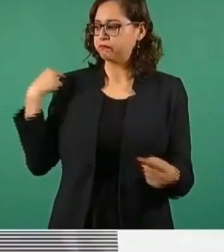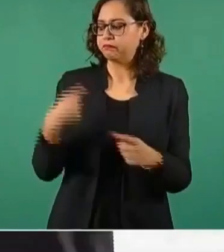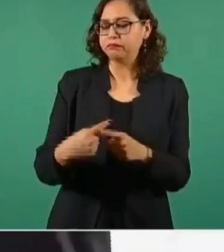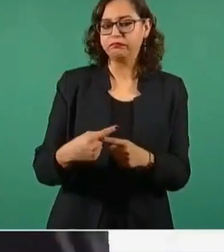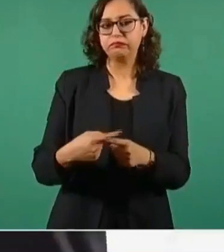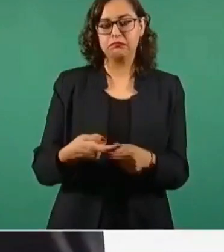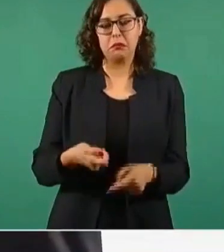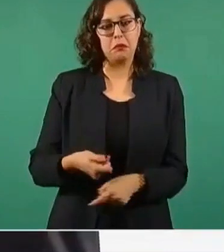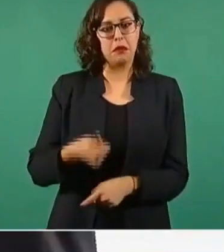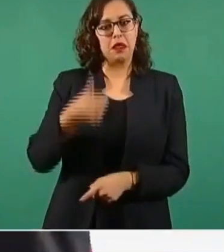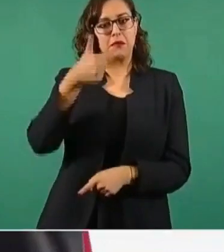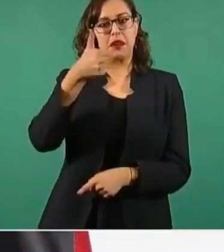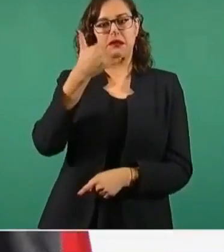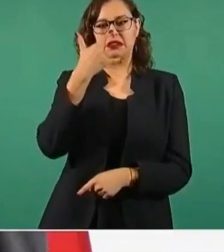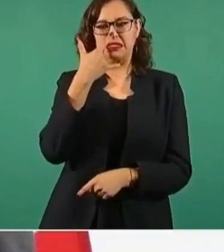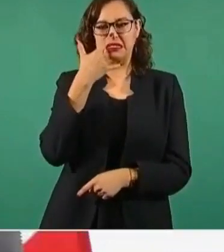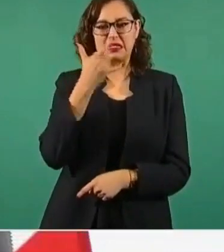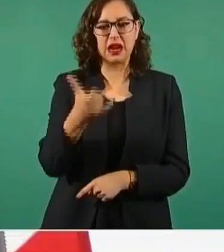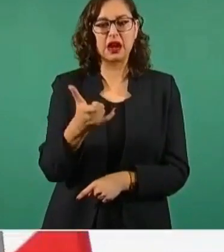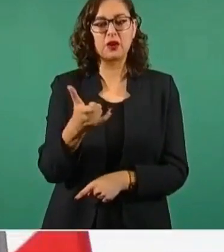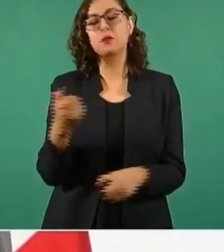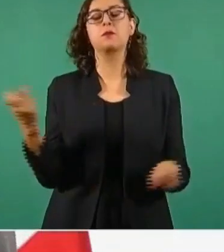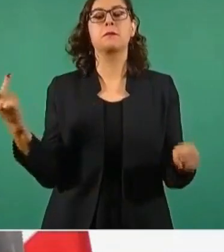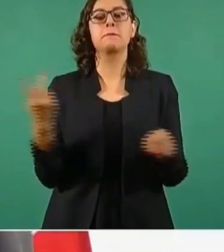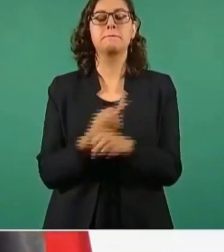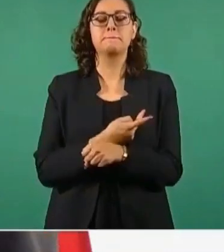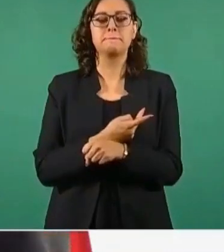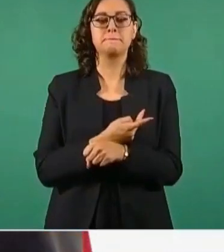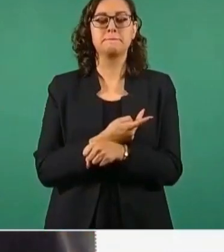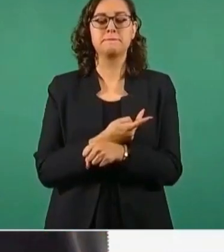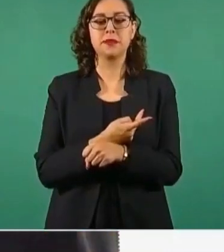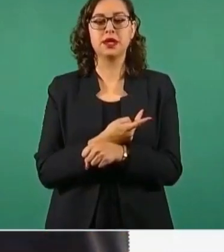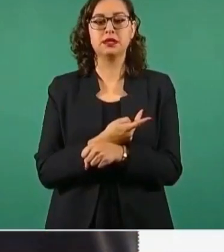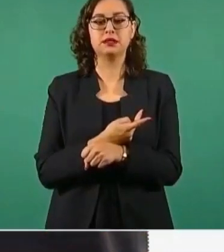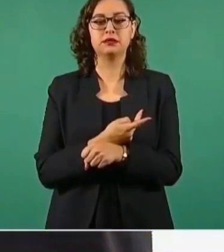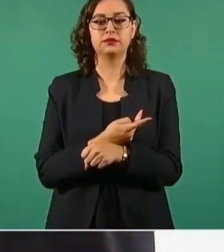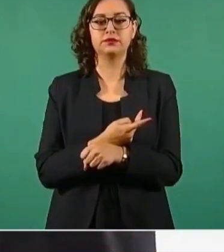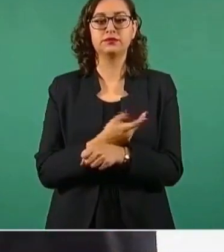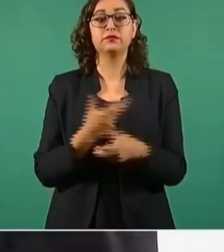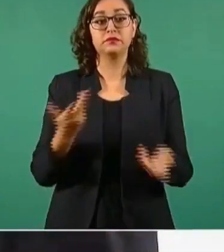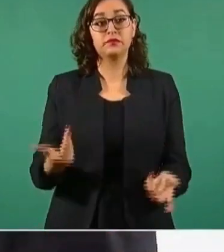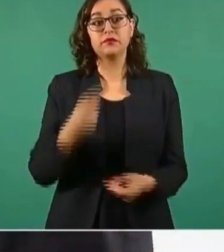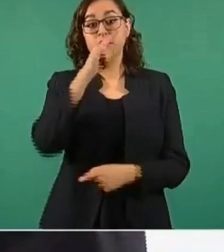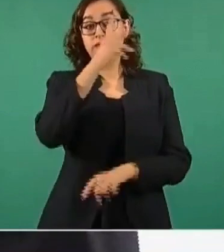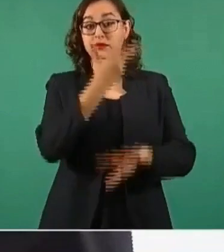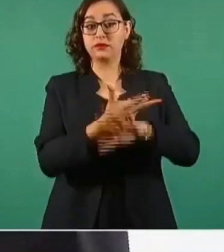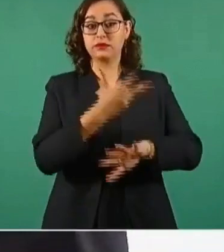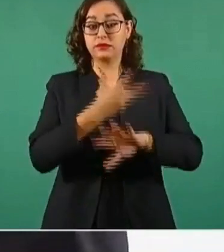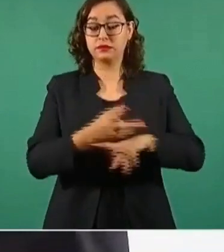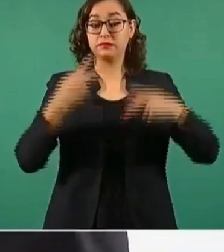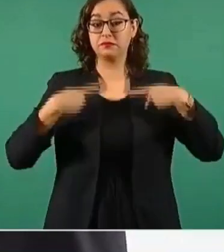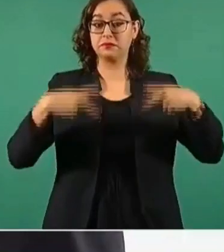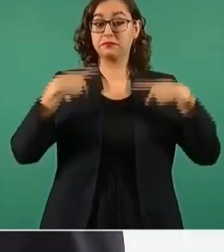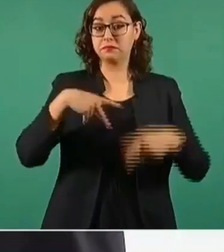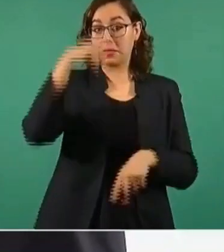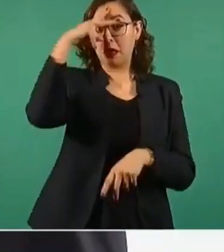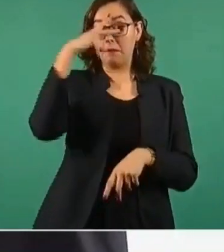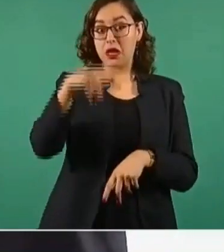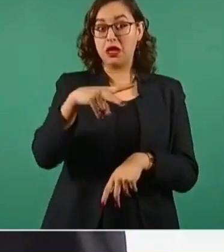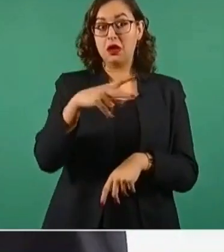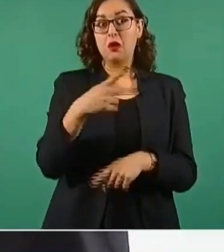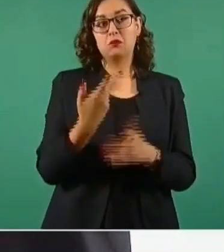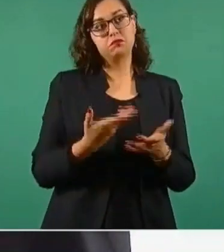han crecido como nunca las aportaciones que realizan nuestros paisanos migrantes a sus